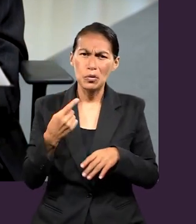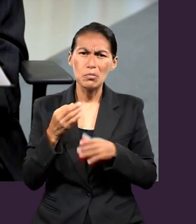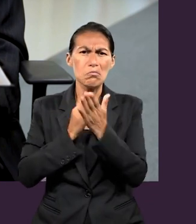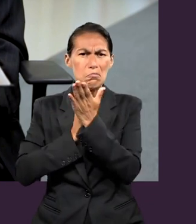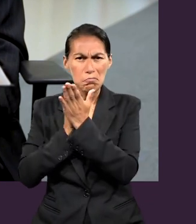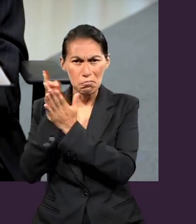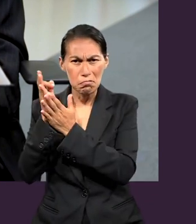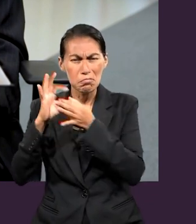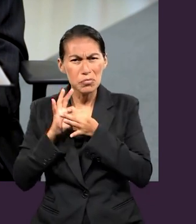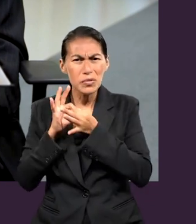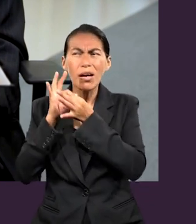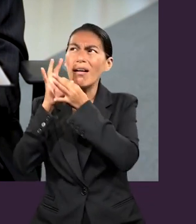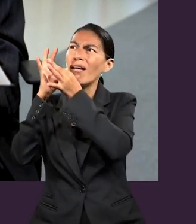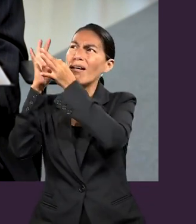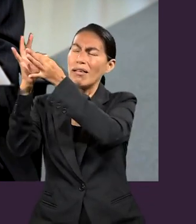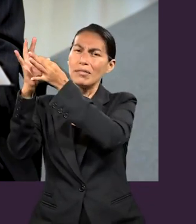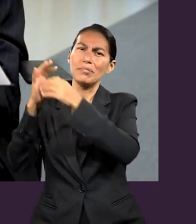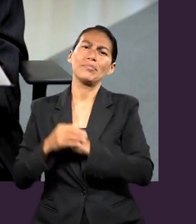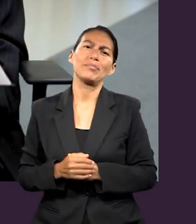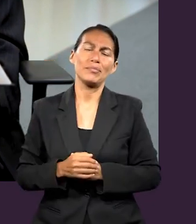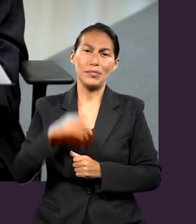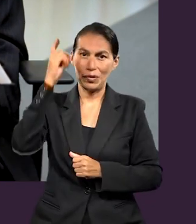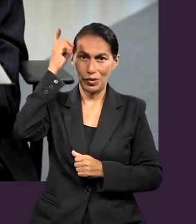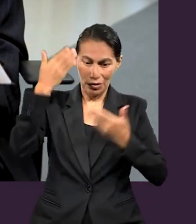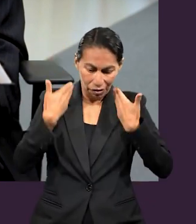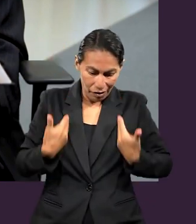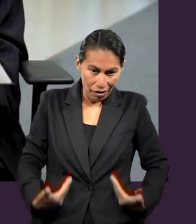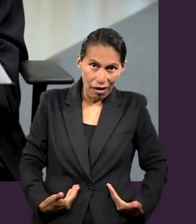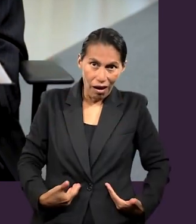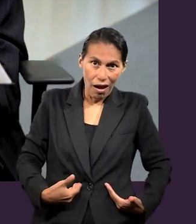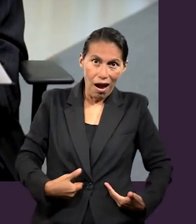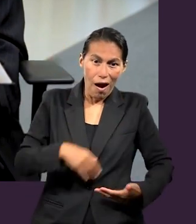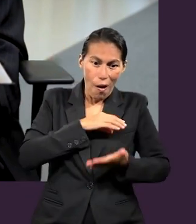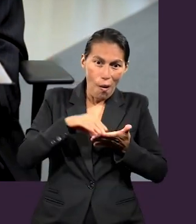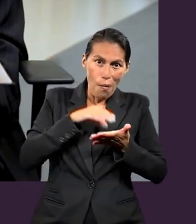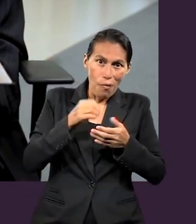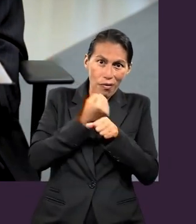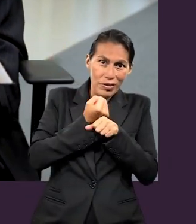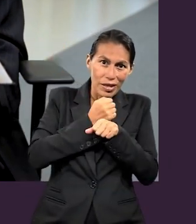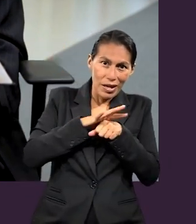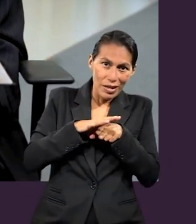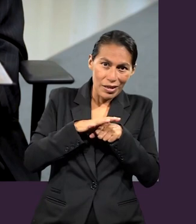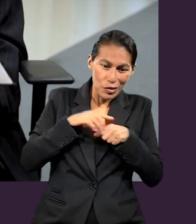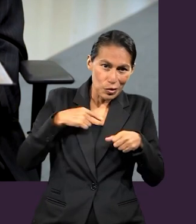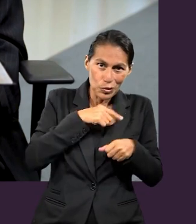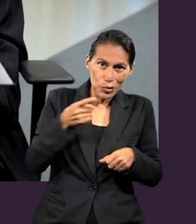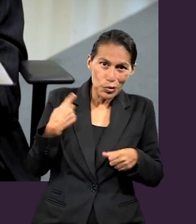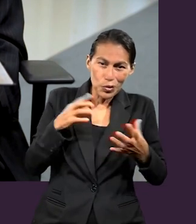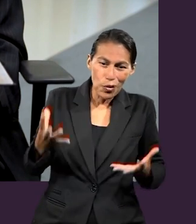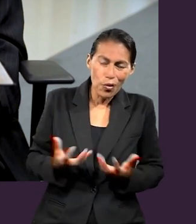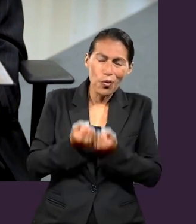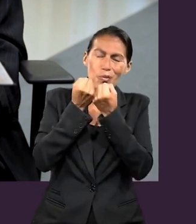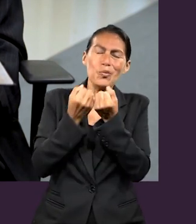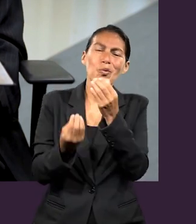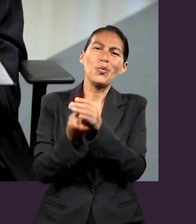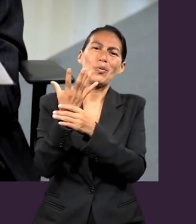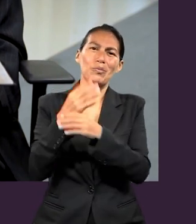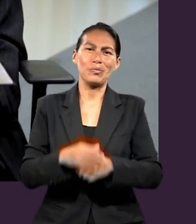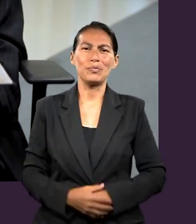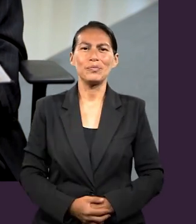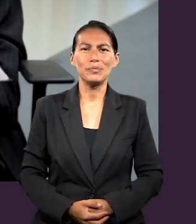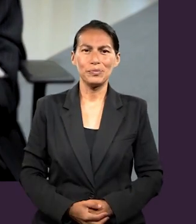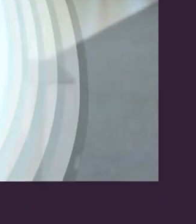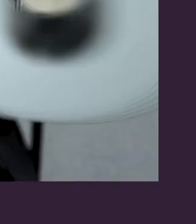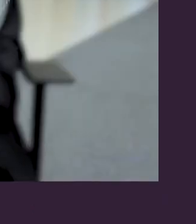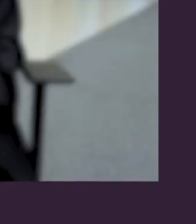el cual nos conduce nuevamente a Dios y sobre todo, cómo podemos llegar a ser parte de ese cuerpo que él compró con su